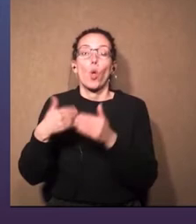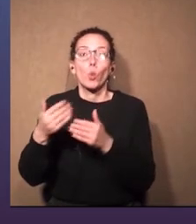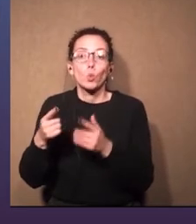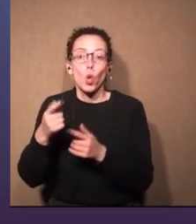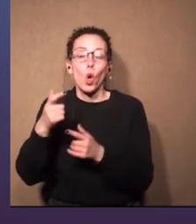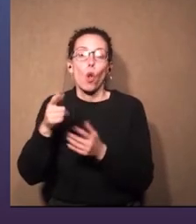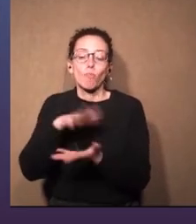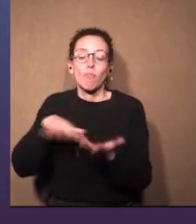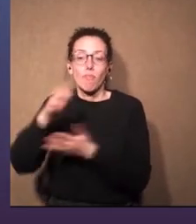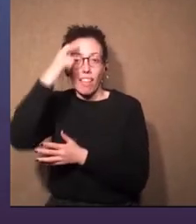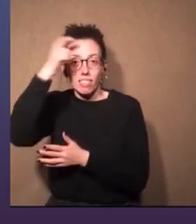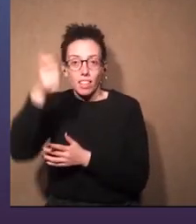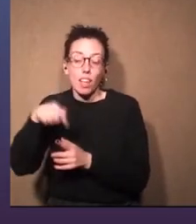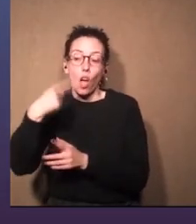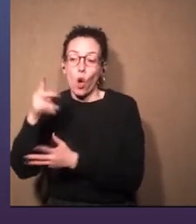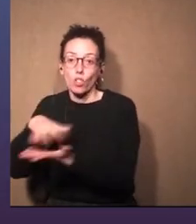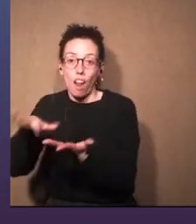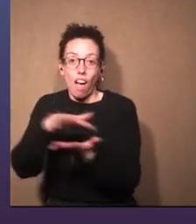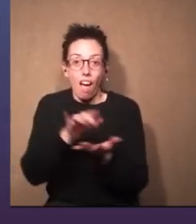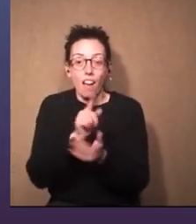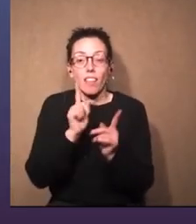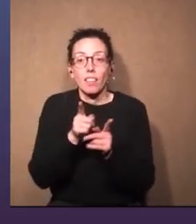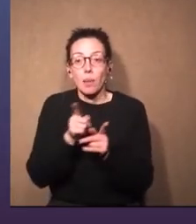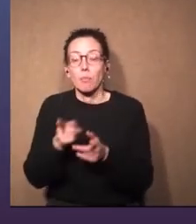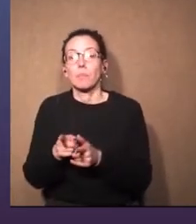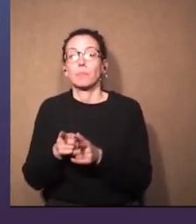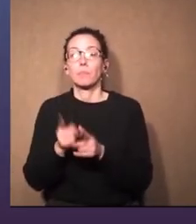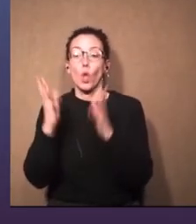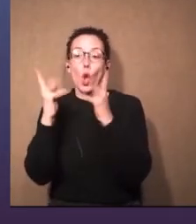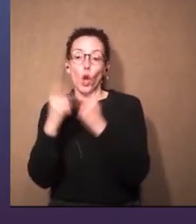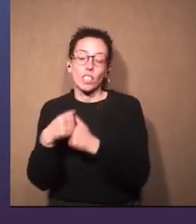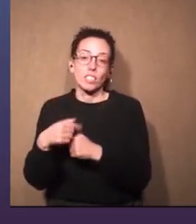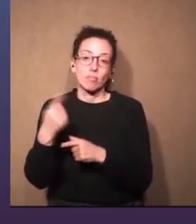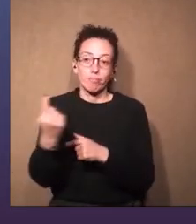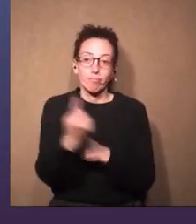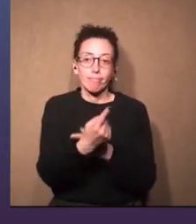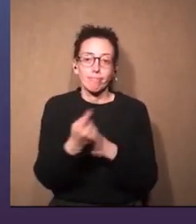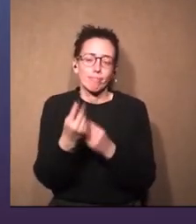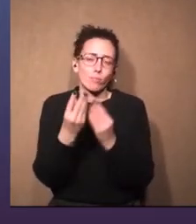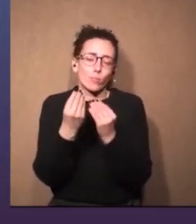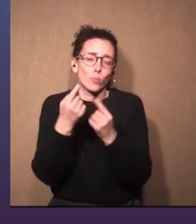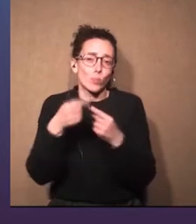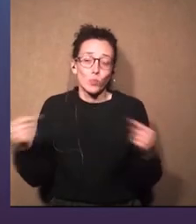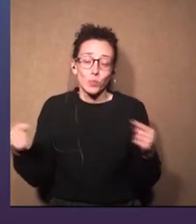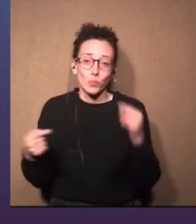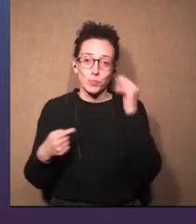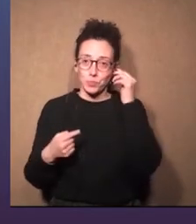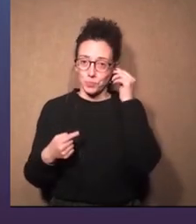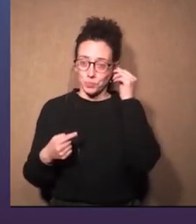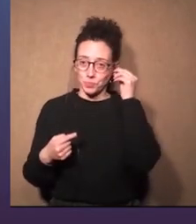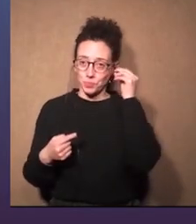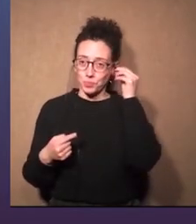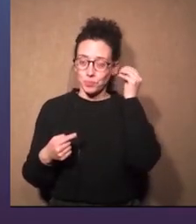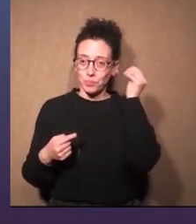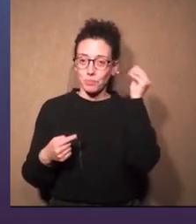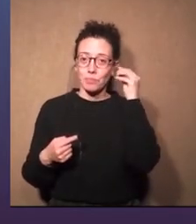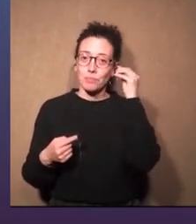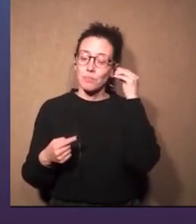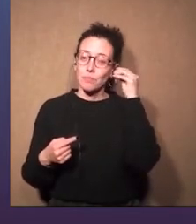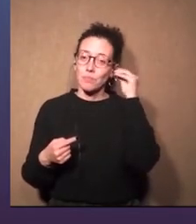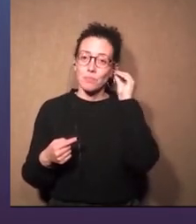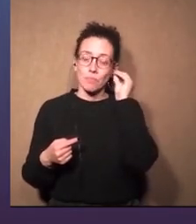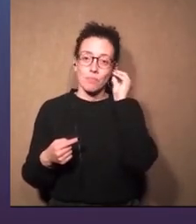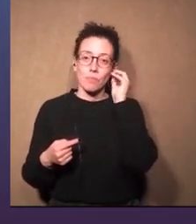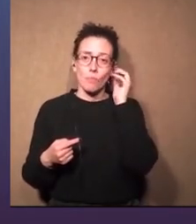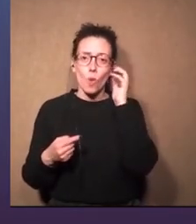técnica y otras áreas. Y... mucho más cosas pasan... Hay